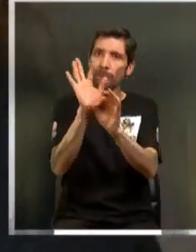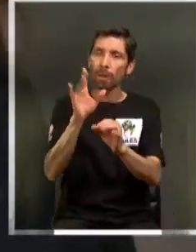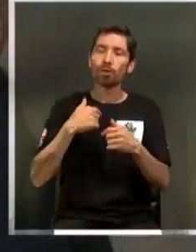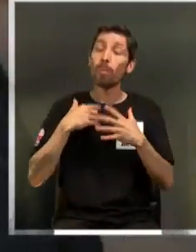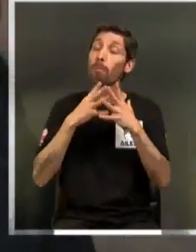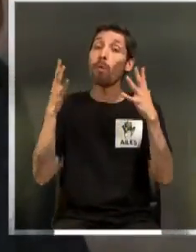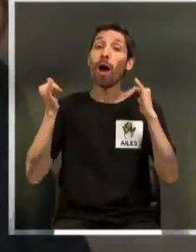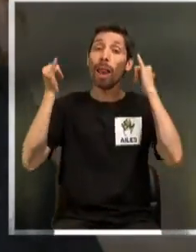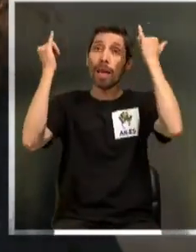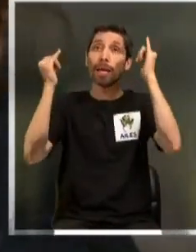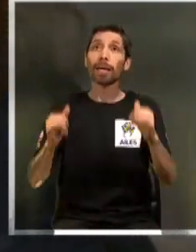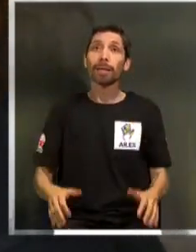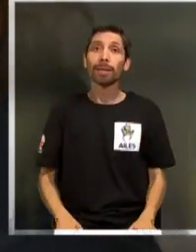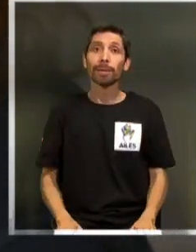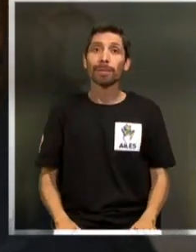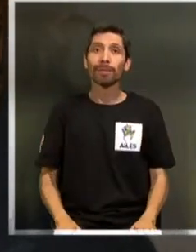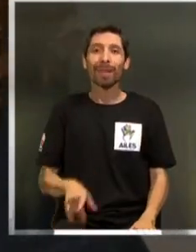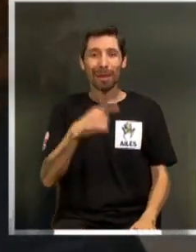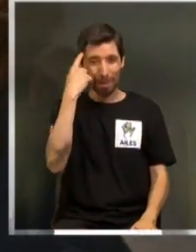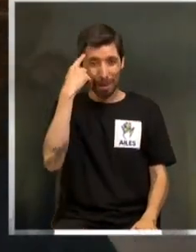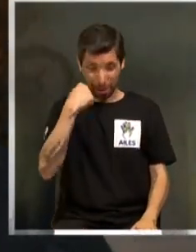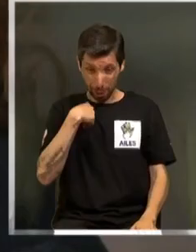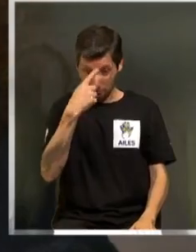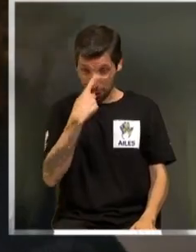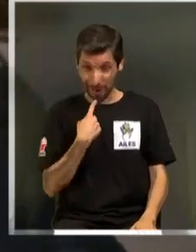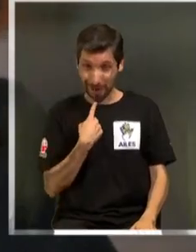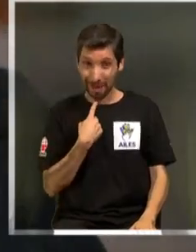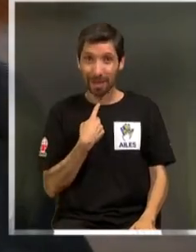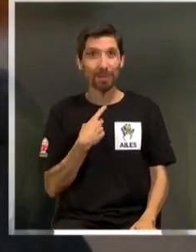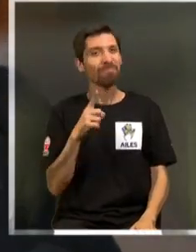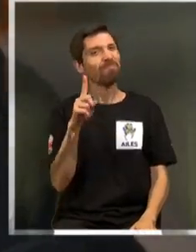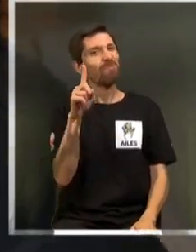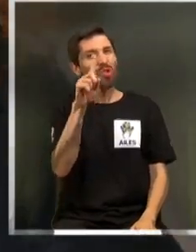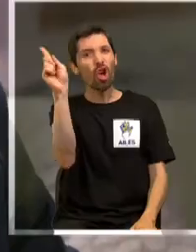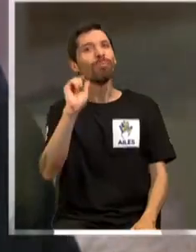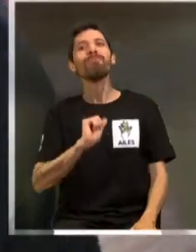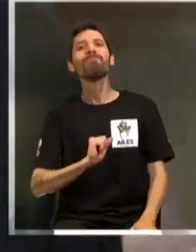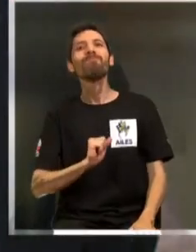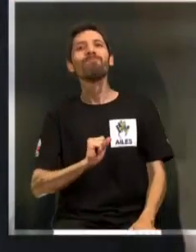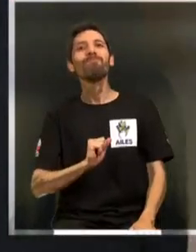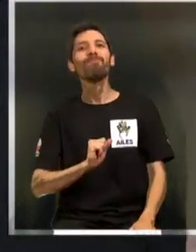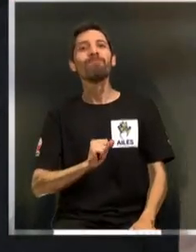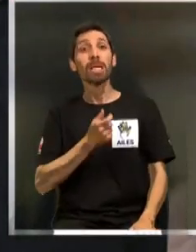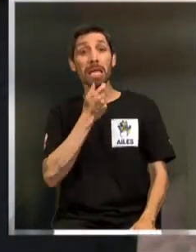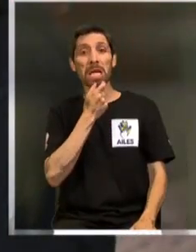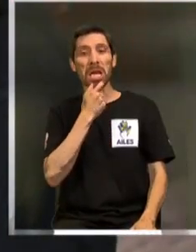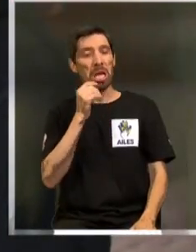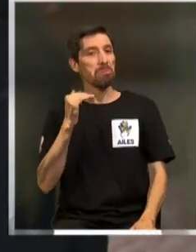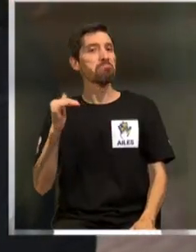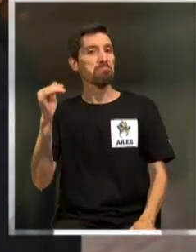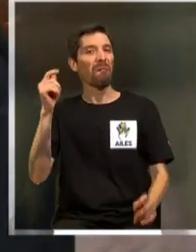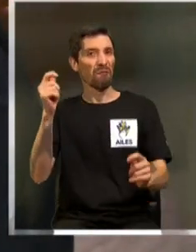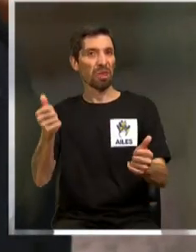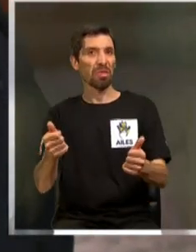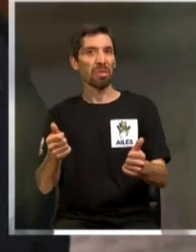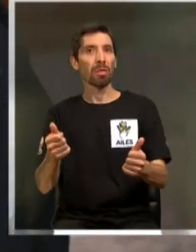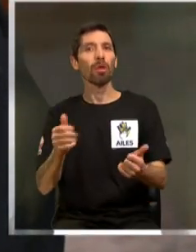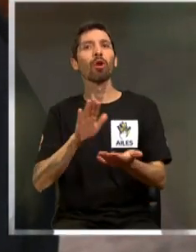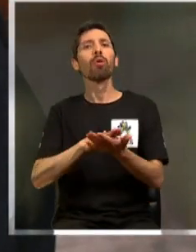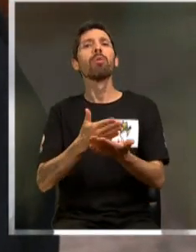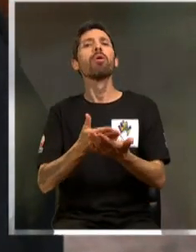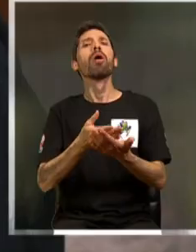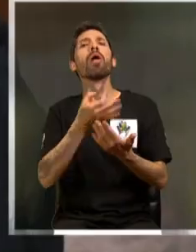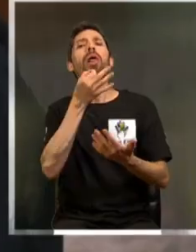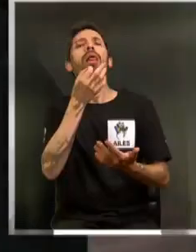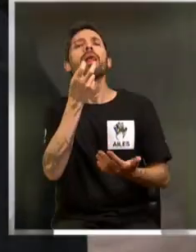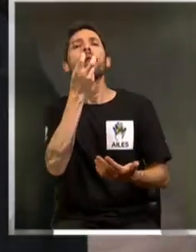alegre. Nada, ¿qué pensaron? ¿Qué era triste? No, señores. Nivel de inglés alto. ¿Cómo se dice? Amarillo